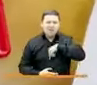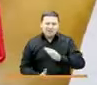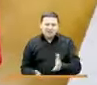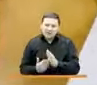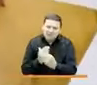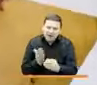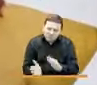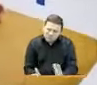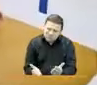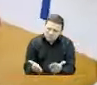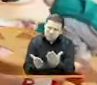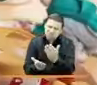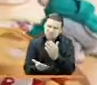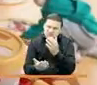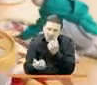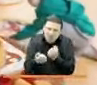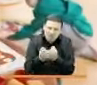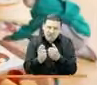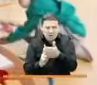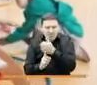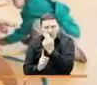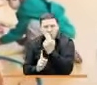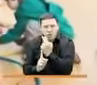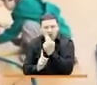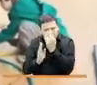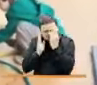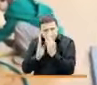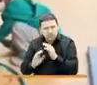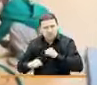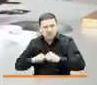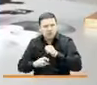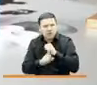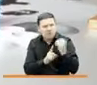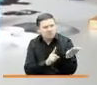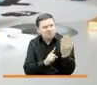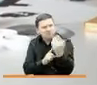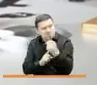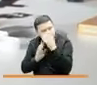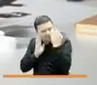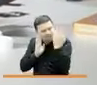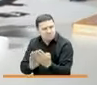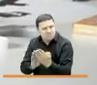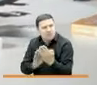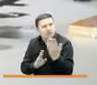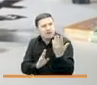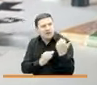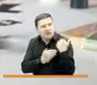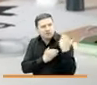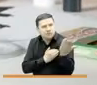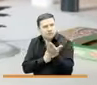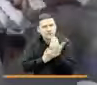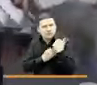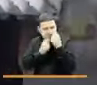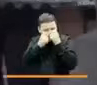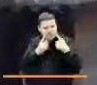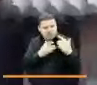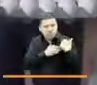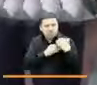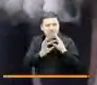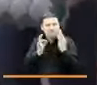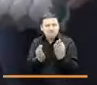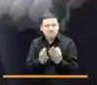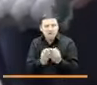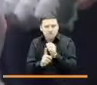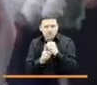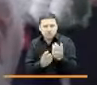Creando entornos protectores, comprometiendo a todos los actores de la sociedad en un llamado a la corresponsabilidad del Estado, la familia y la